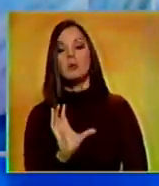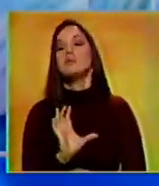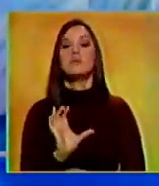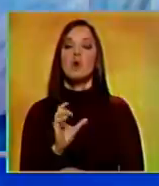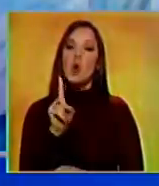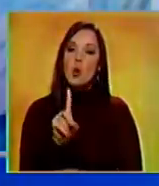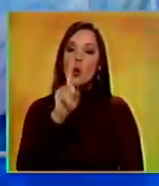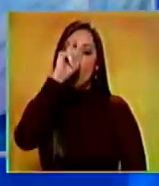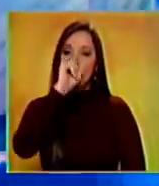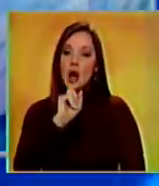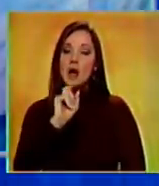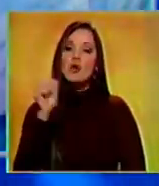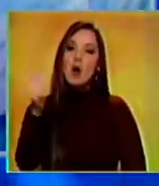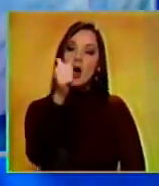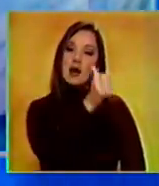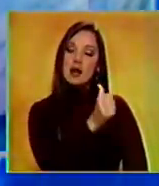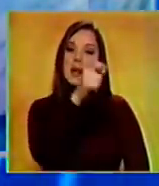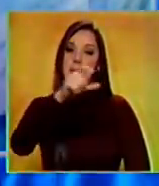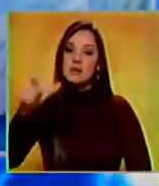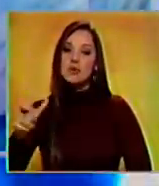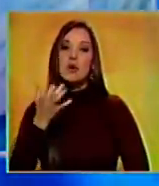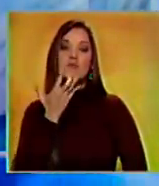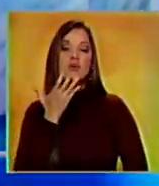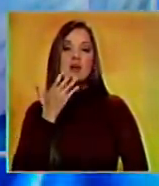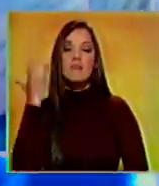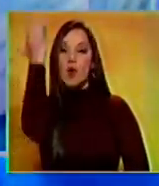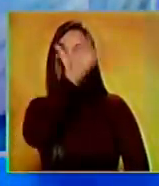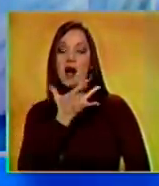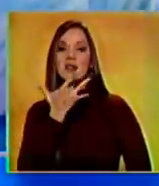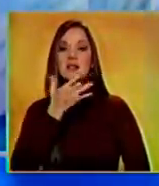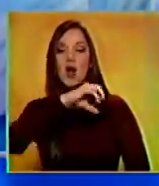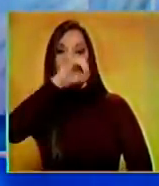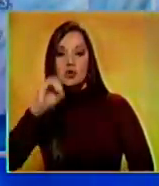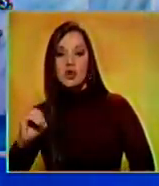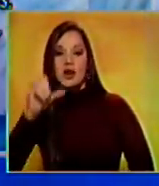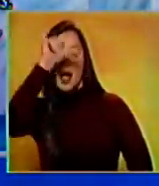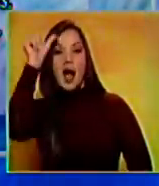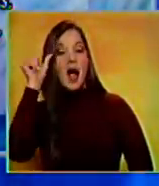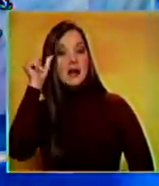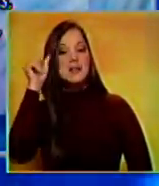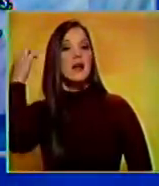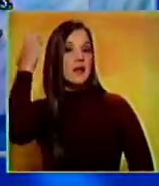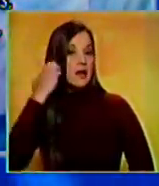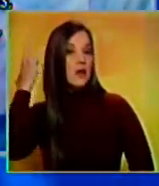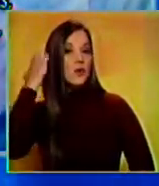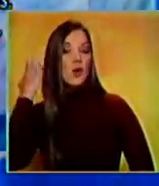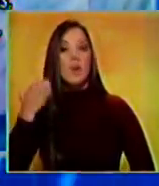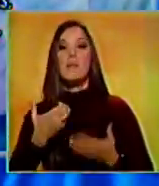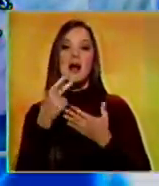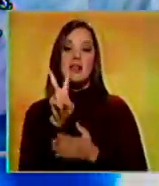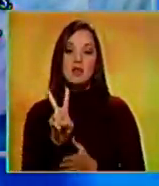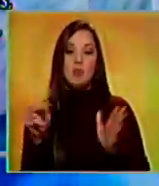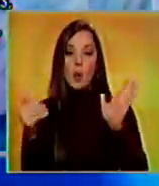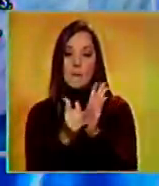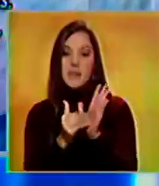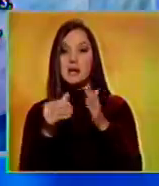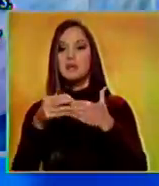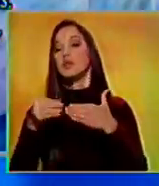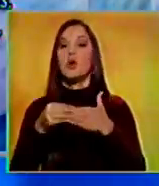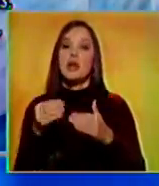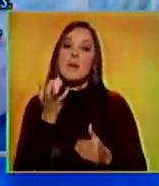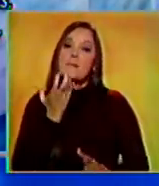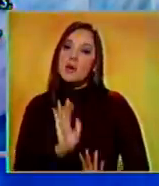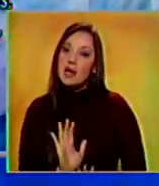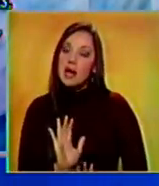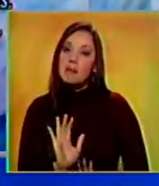por año a cada usuario. Destinos como África, Oceanía, Asia y Europa tendrán disponibles 2.000 dólares si la